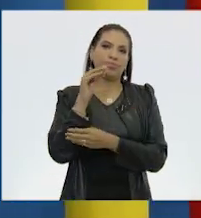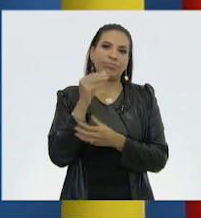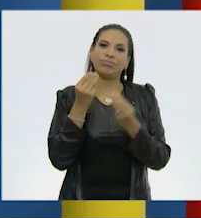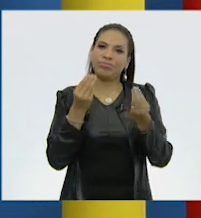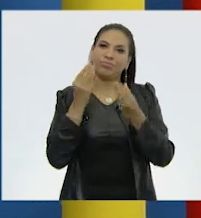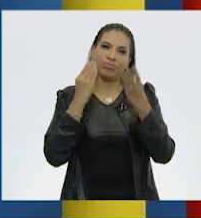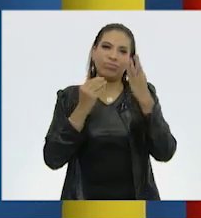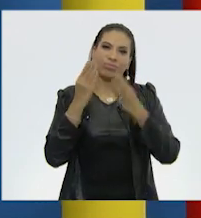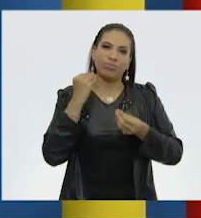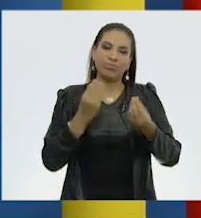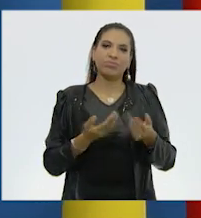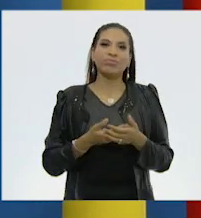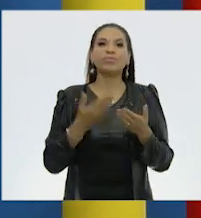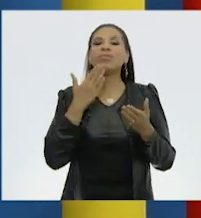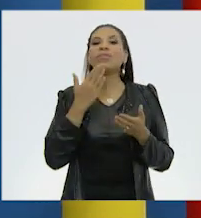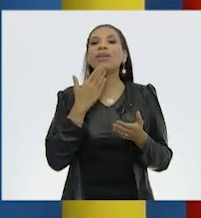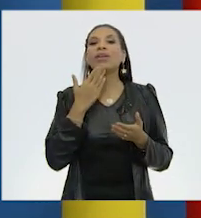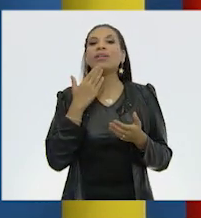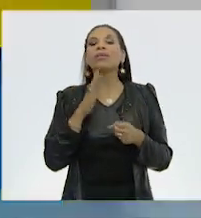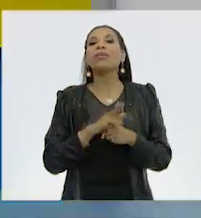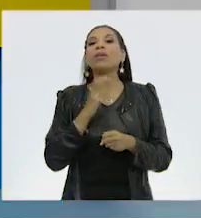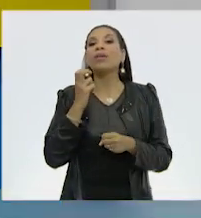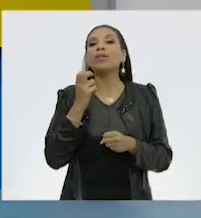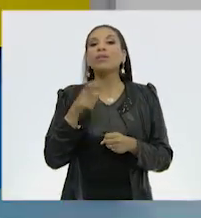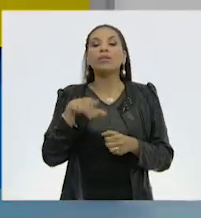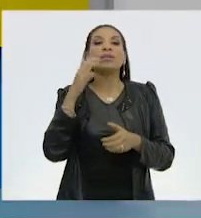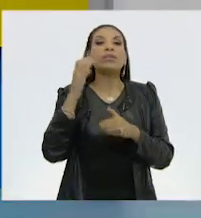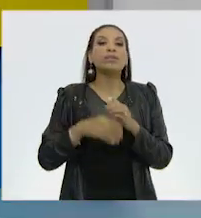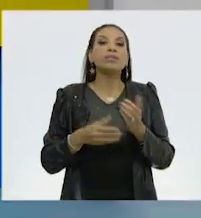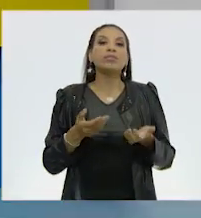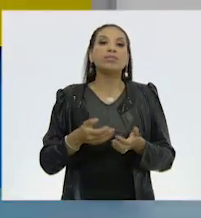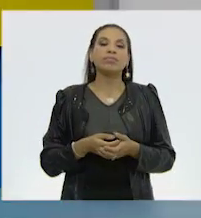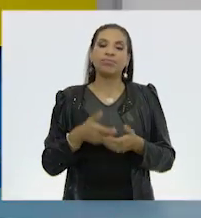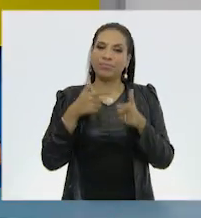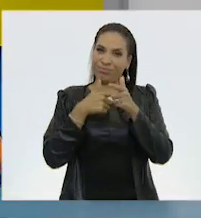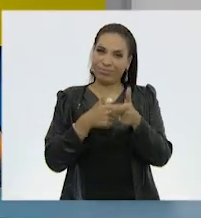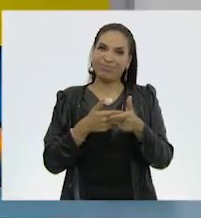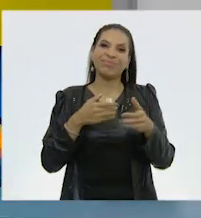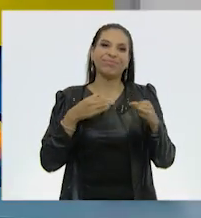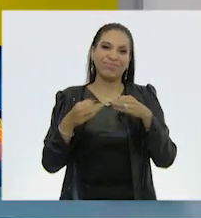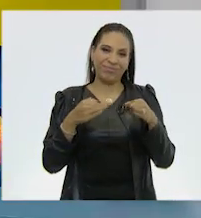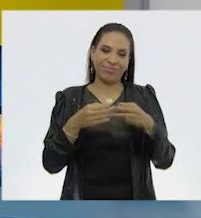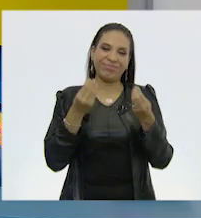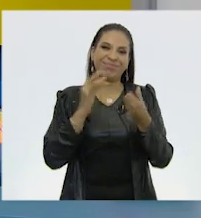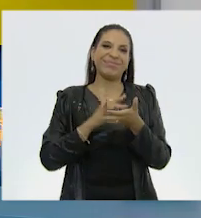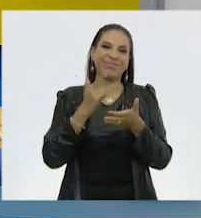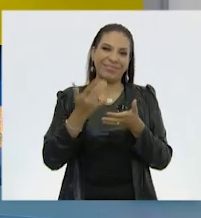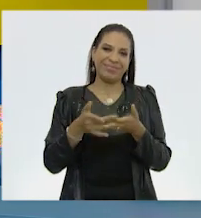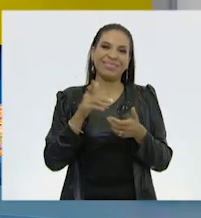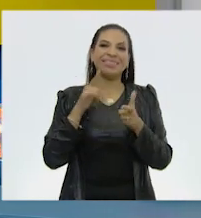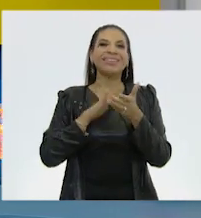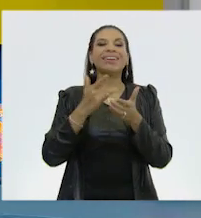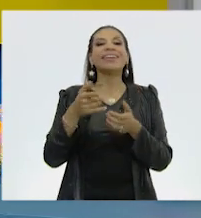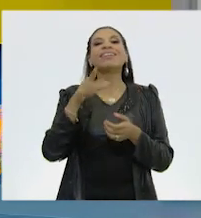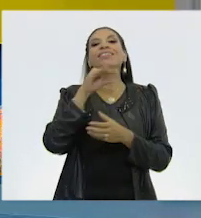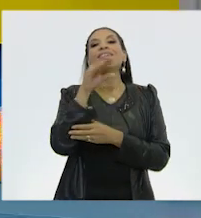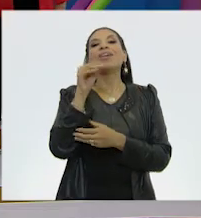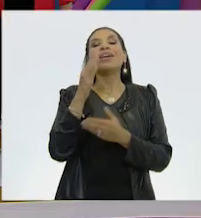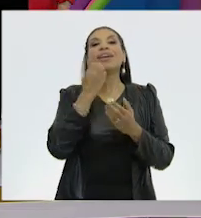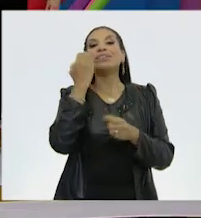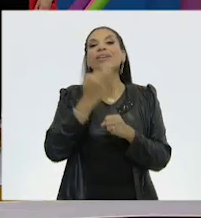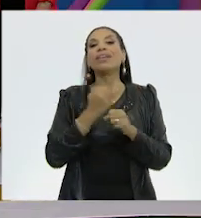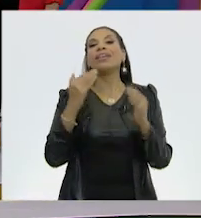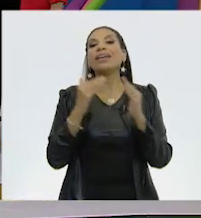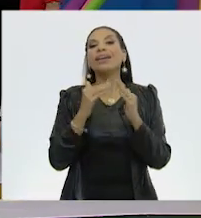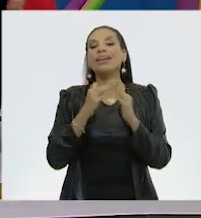¡Muchísimo! Muy bien. Pues, con esto terminamos. Seguimos trabajando. Muchas gracias, Ale. Muchas gracias, Tom. Estudiantes